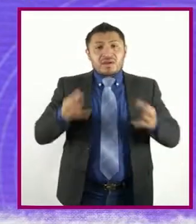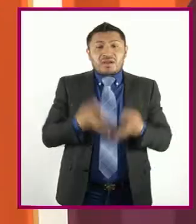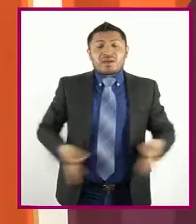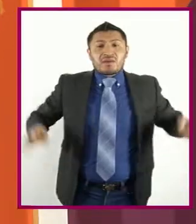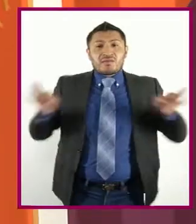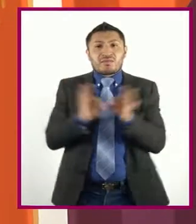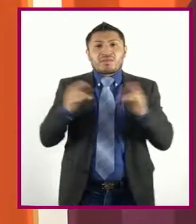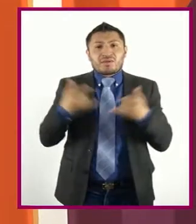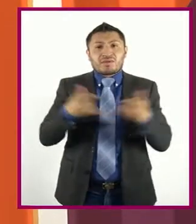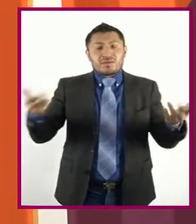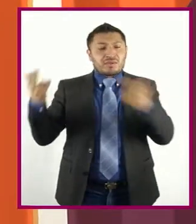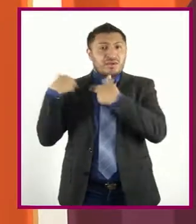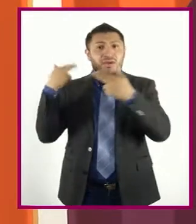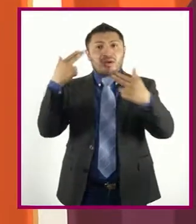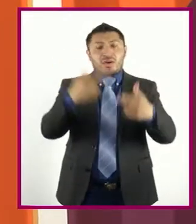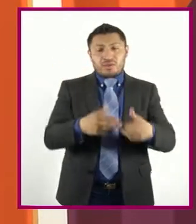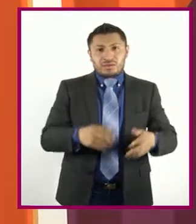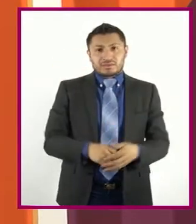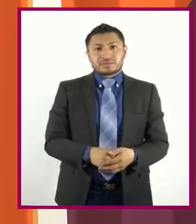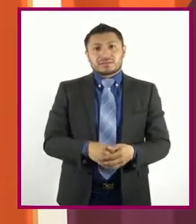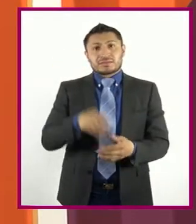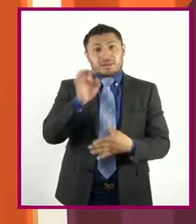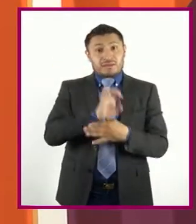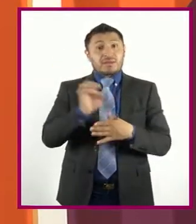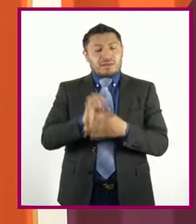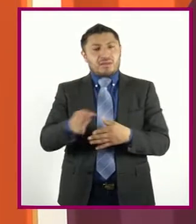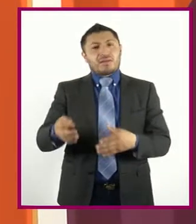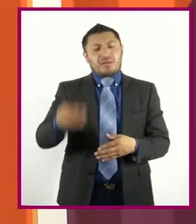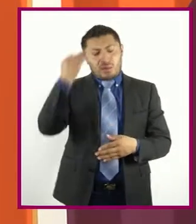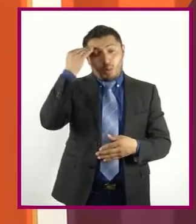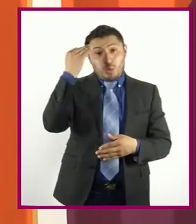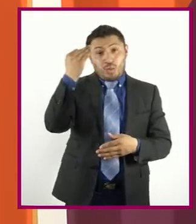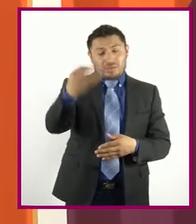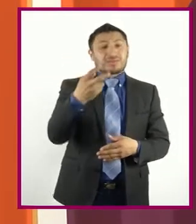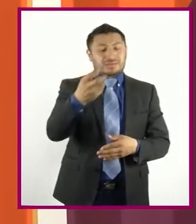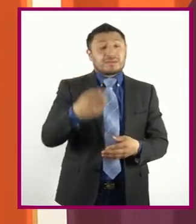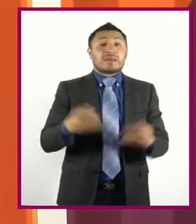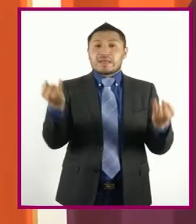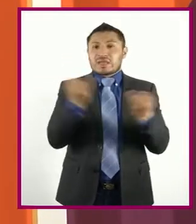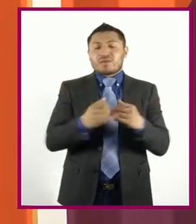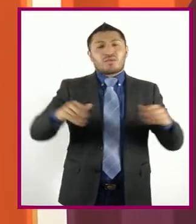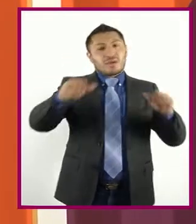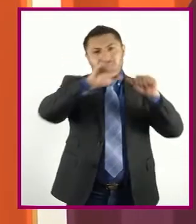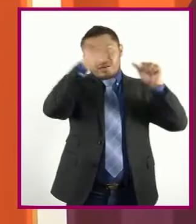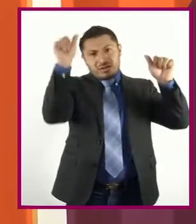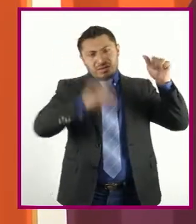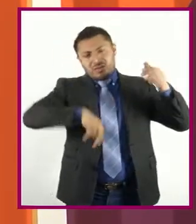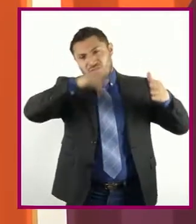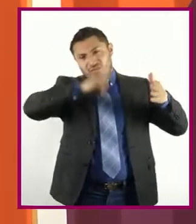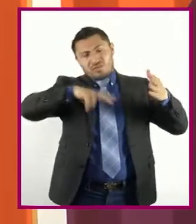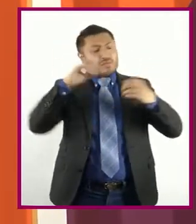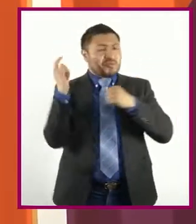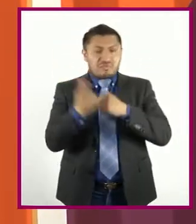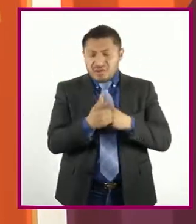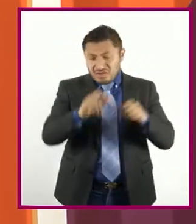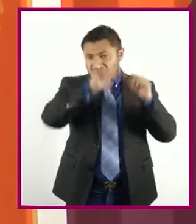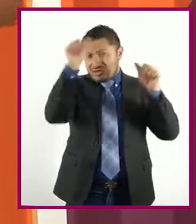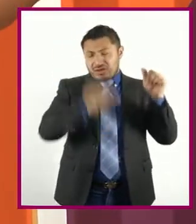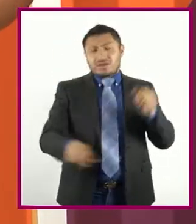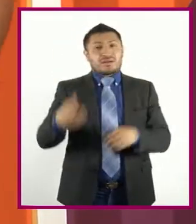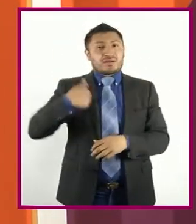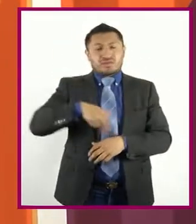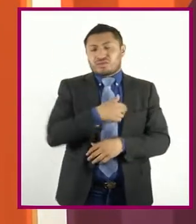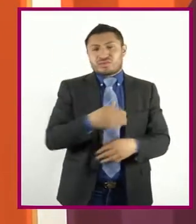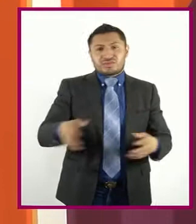tiempo Entonces A través de una obra artística Podemos Apropiarnos De nuestra cultura